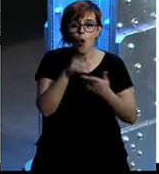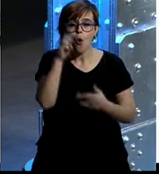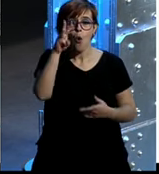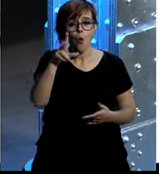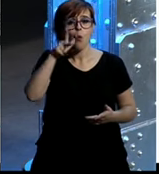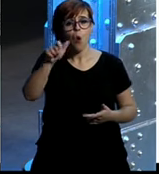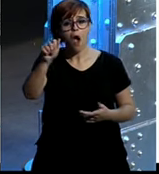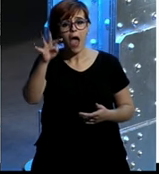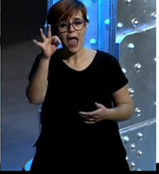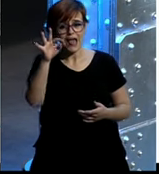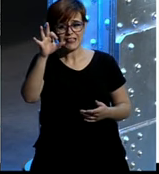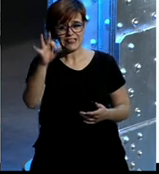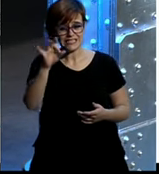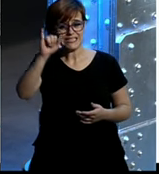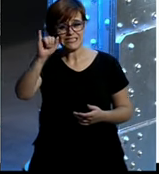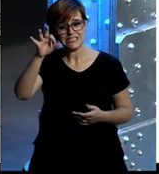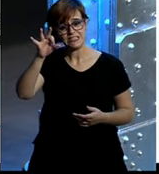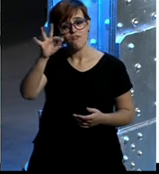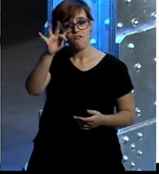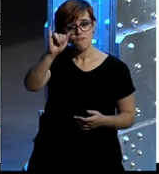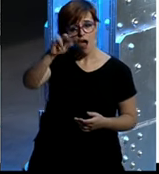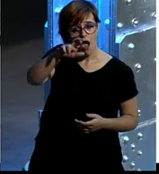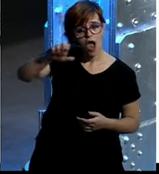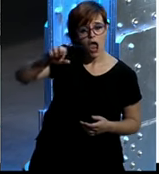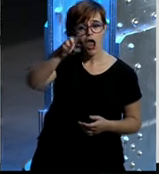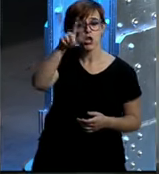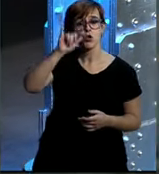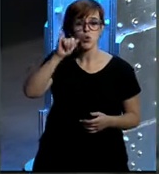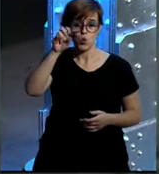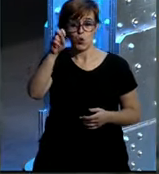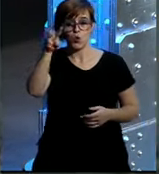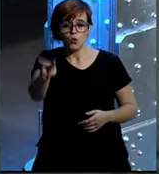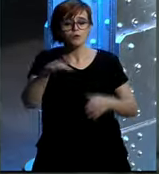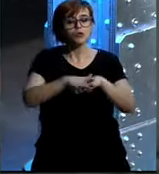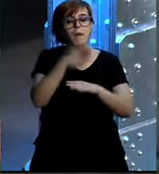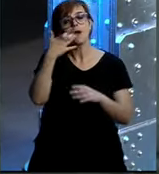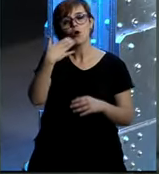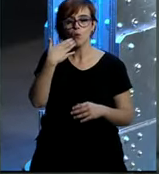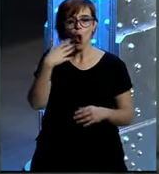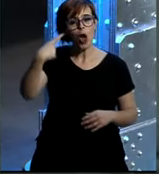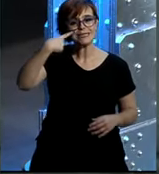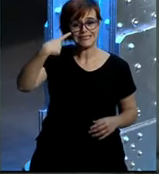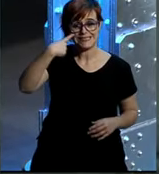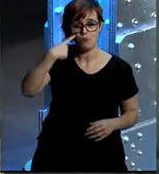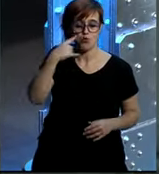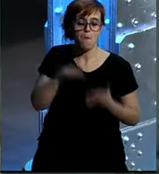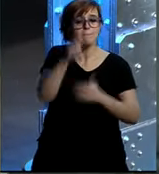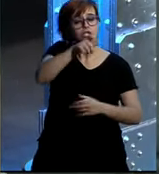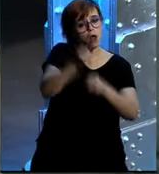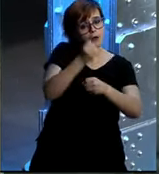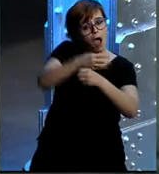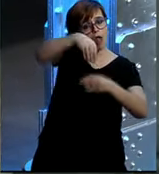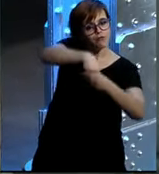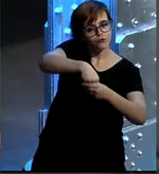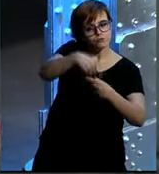You? Y entonces, a través de esta campaña, bueno, pues lo que, a través de testimonios de empleados que estamos en L'Oreal o de empleados que están en L'Oreal, bueno, pues intentamos